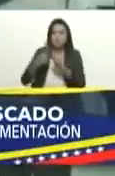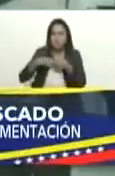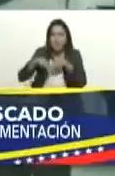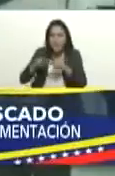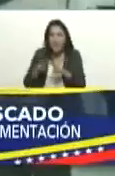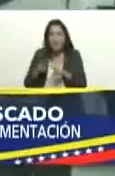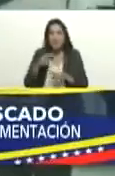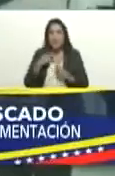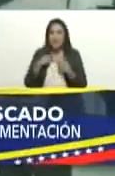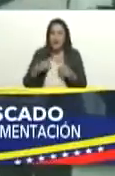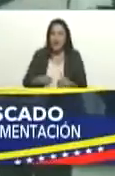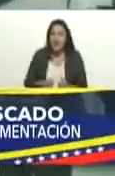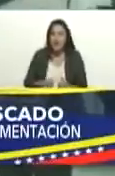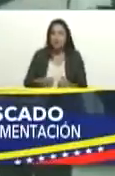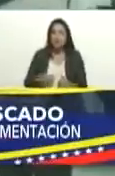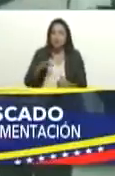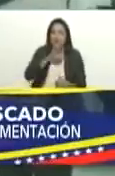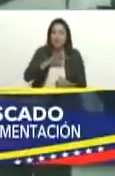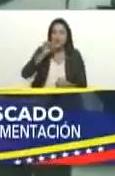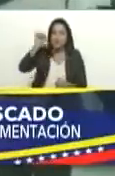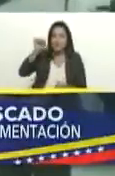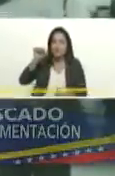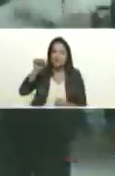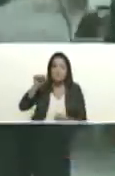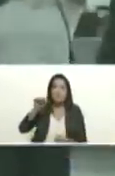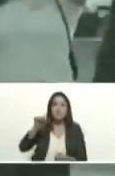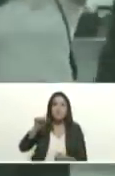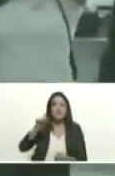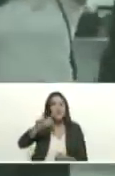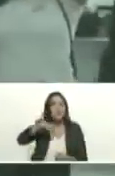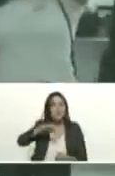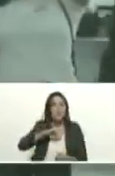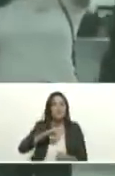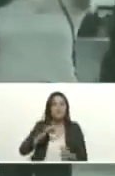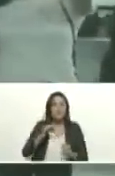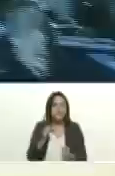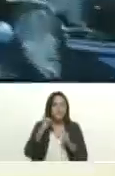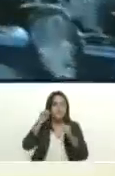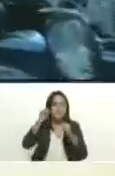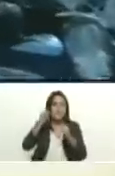y socialistas somos magia aquí le decimos juntos venceremos